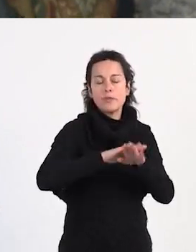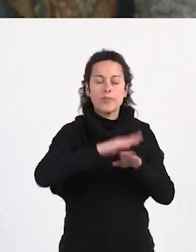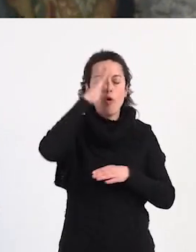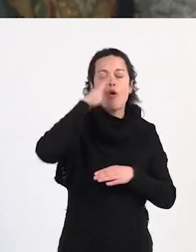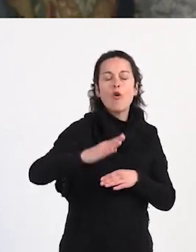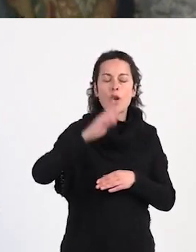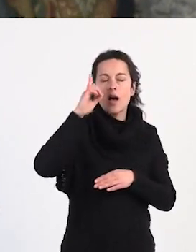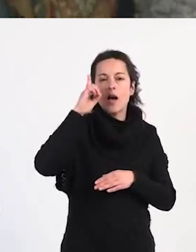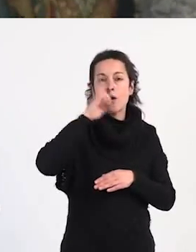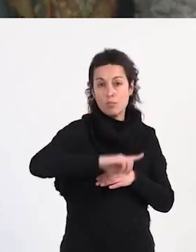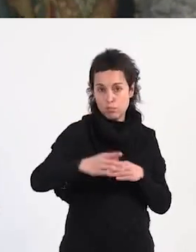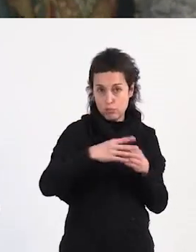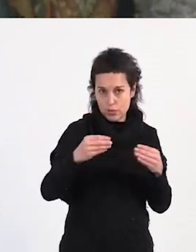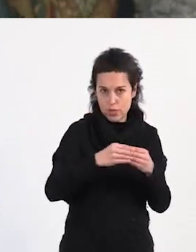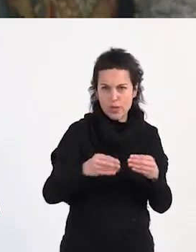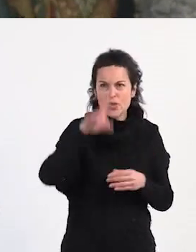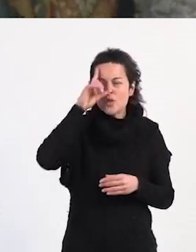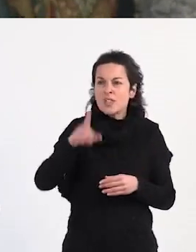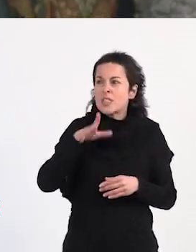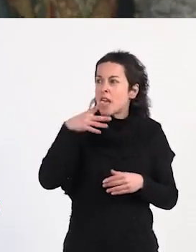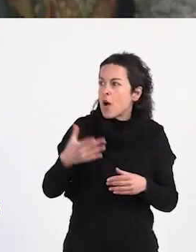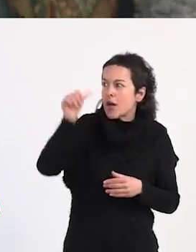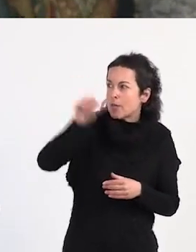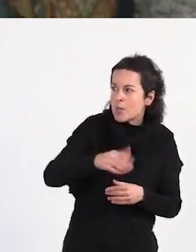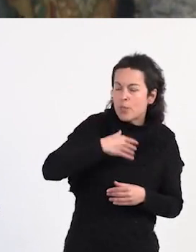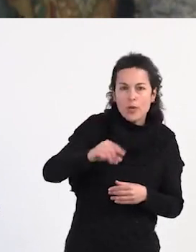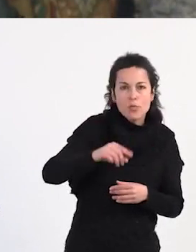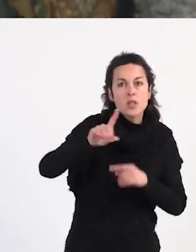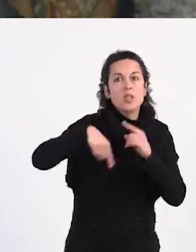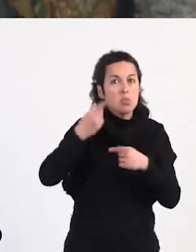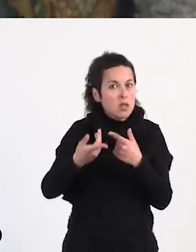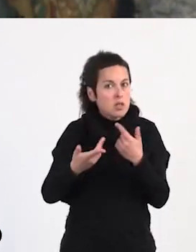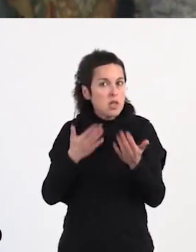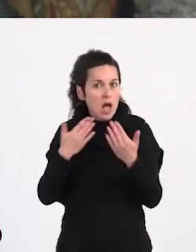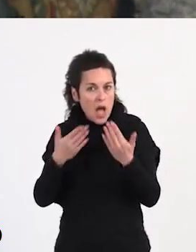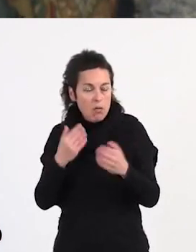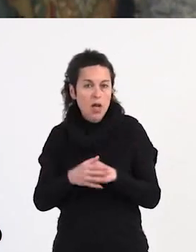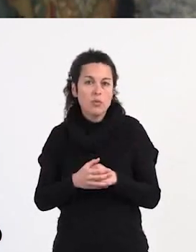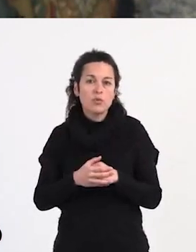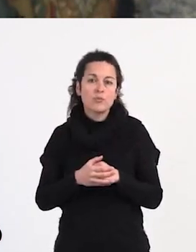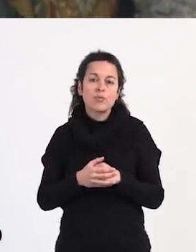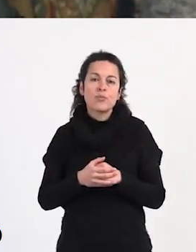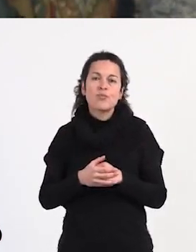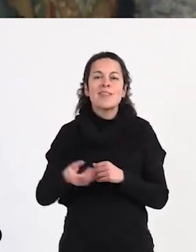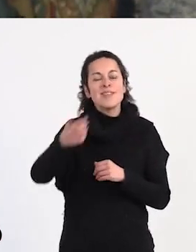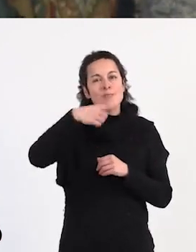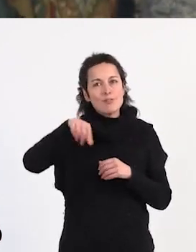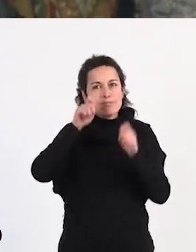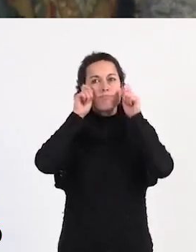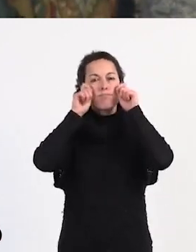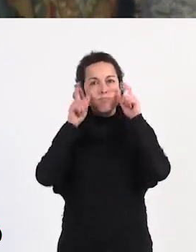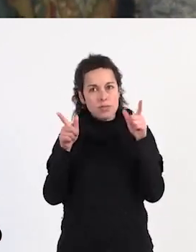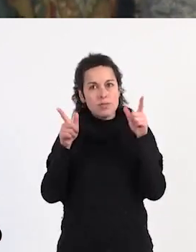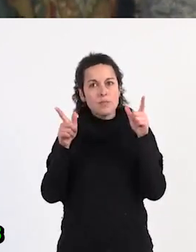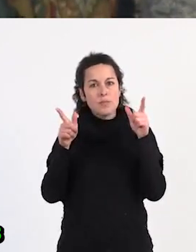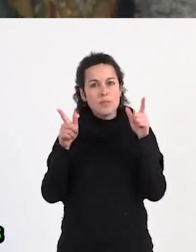y no sé si es posible pasarlo ahora mismo y después poder seguir hablando para que también veáis que nosotras